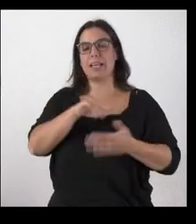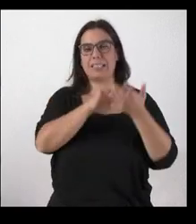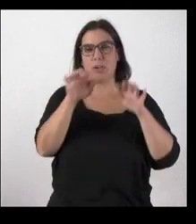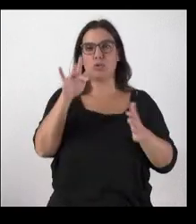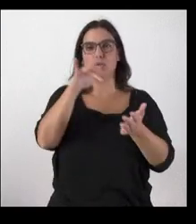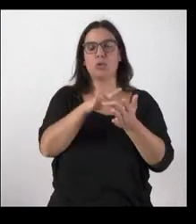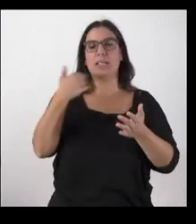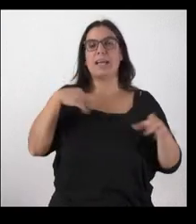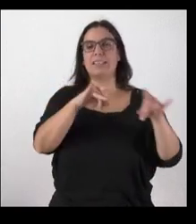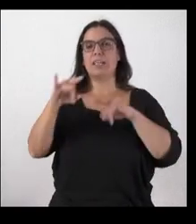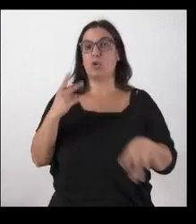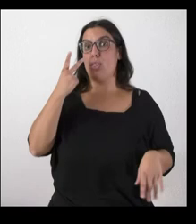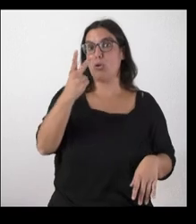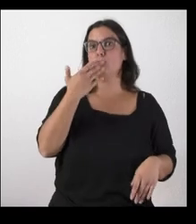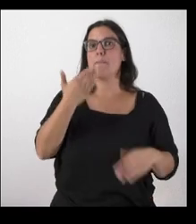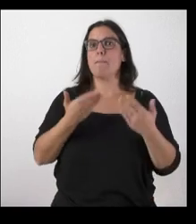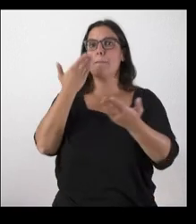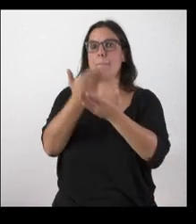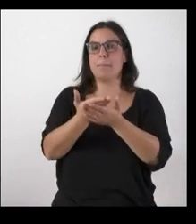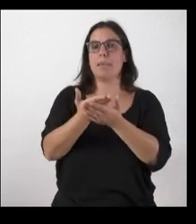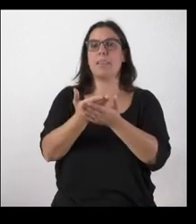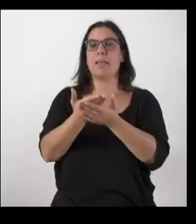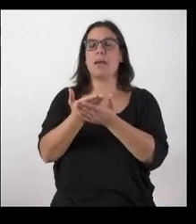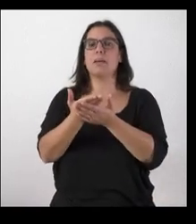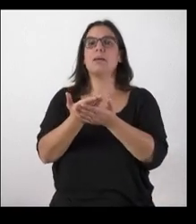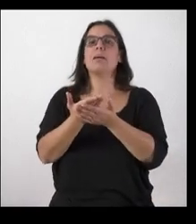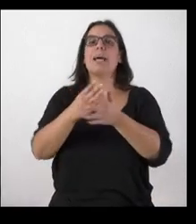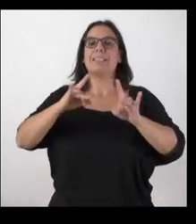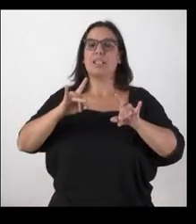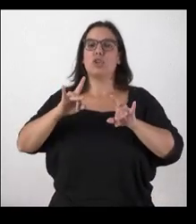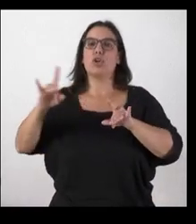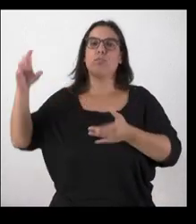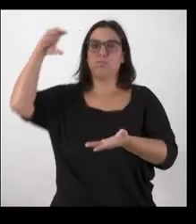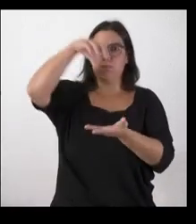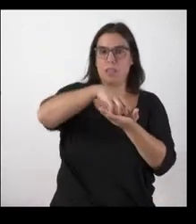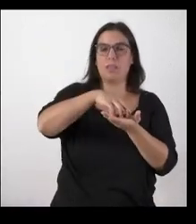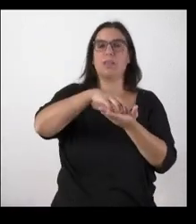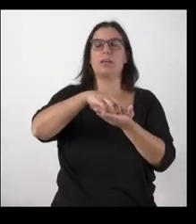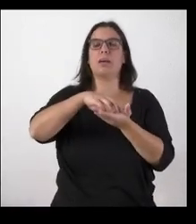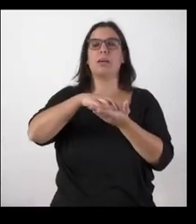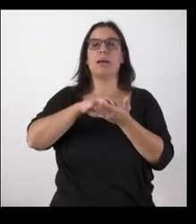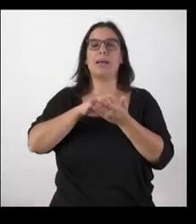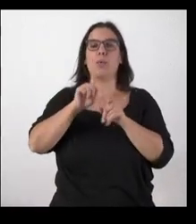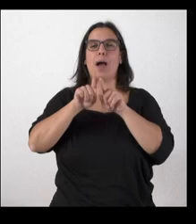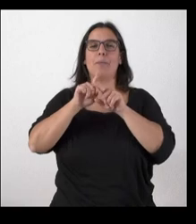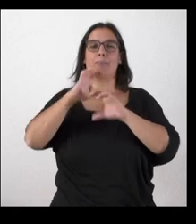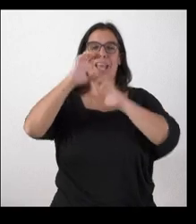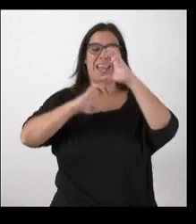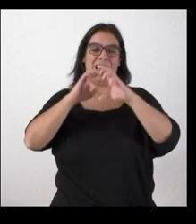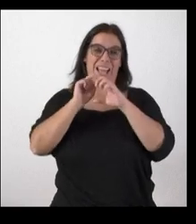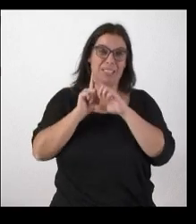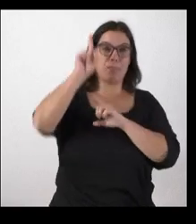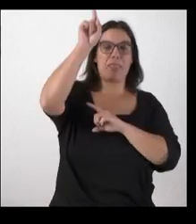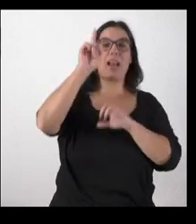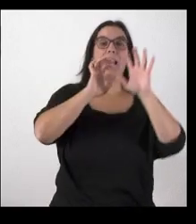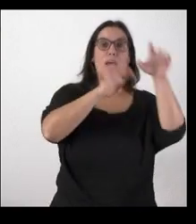los territorios que han pedido ser sede de la Agencia Espacial Española León como ya se ha referido pero también Cebreros